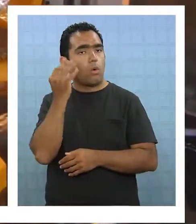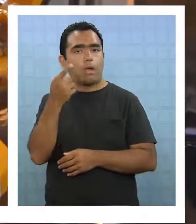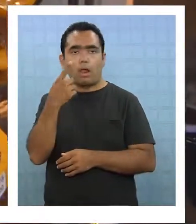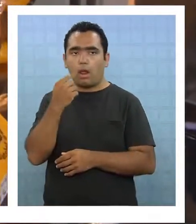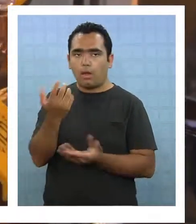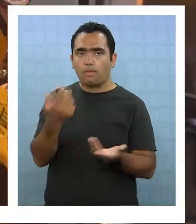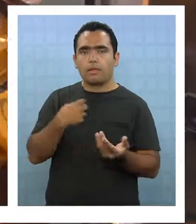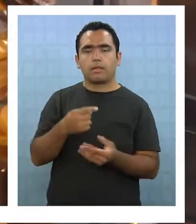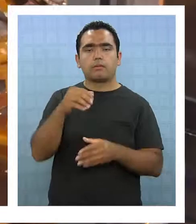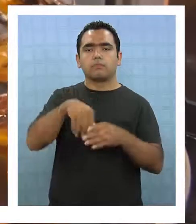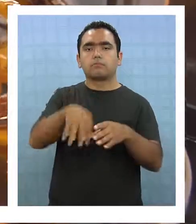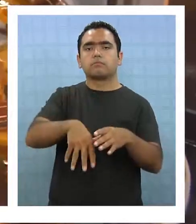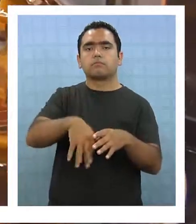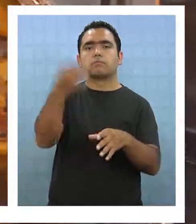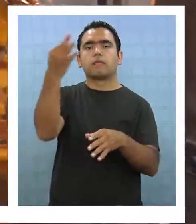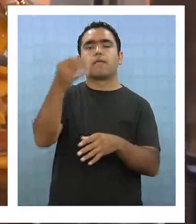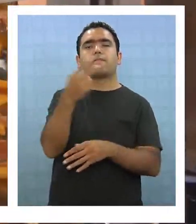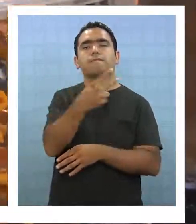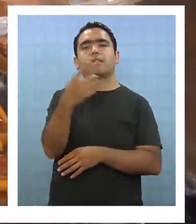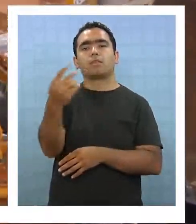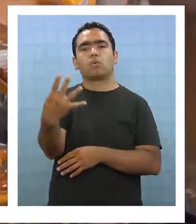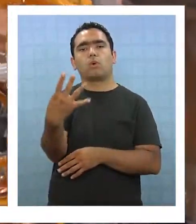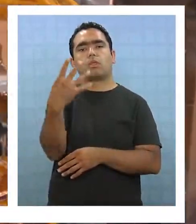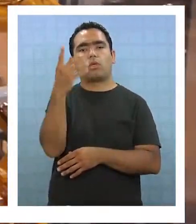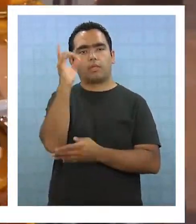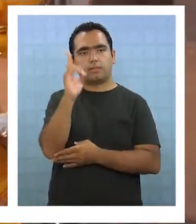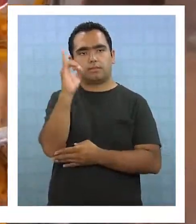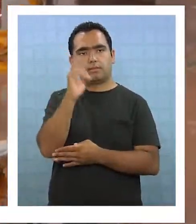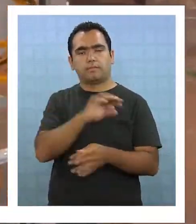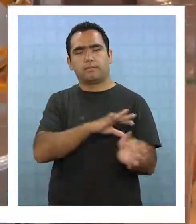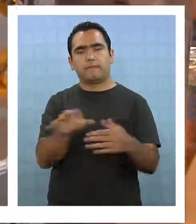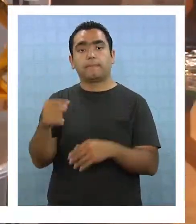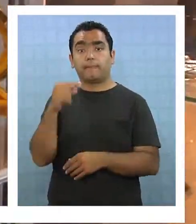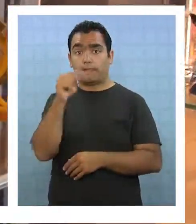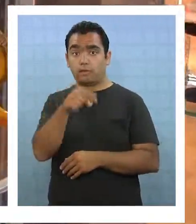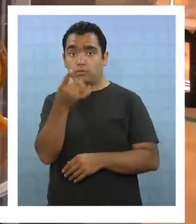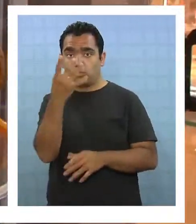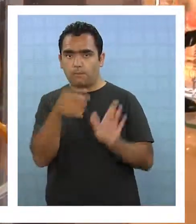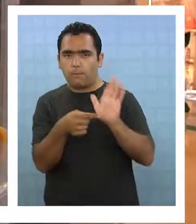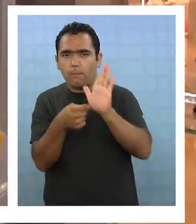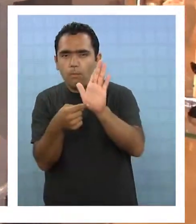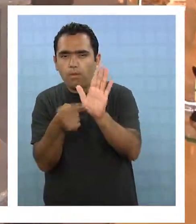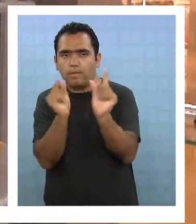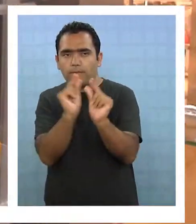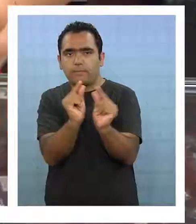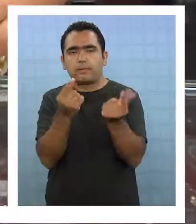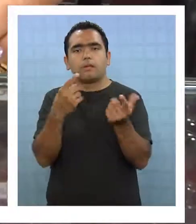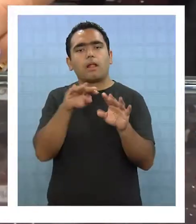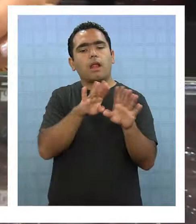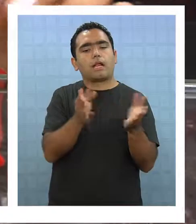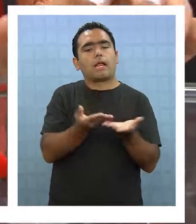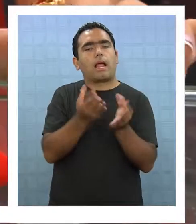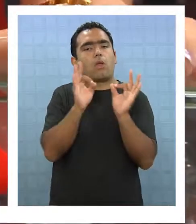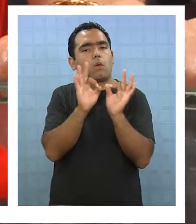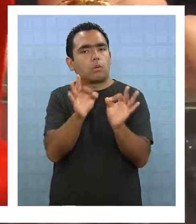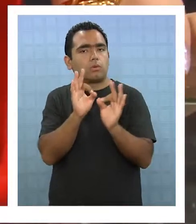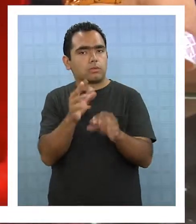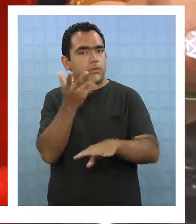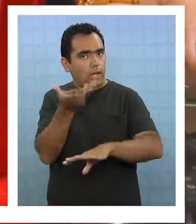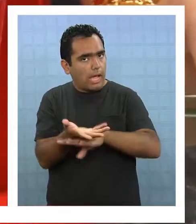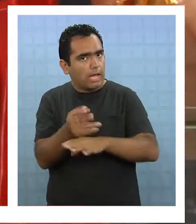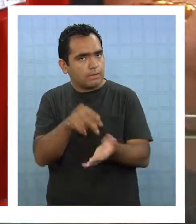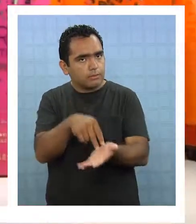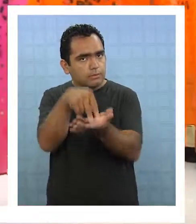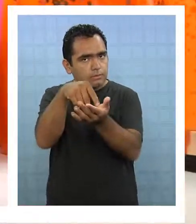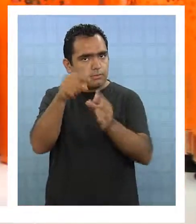que se rifará el día 24 de diciembre. Esto es solo una pequeña muestra de los regalos exclusivos que podrá encontrar